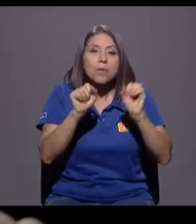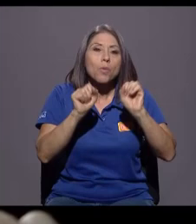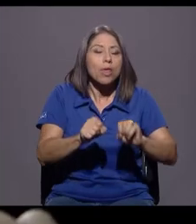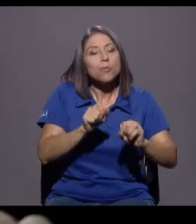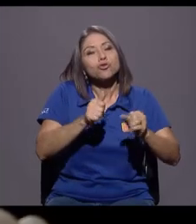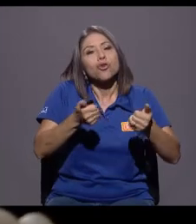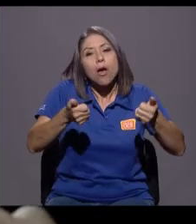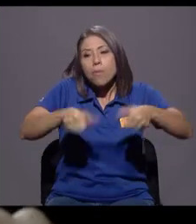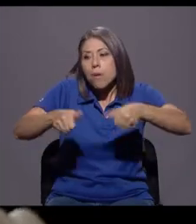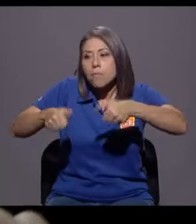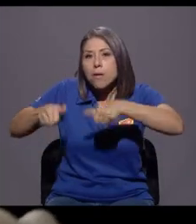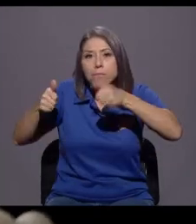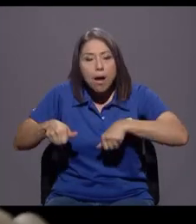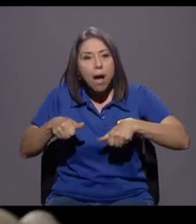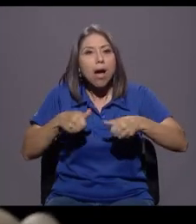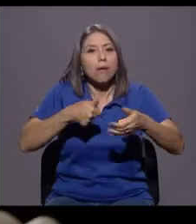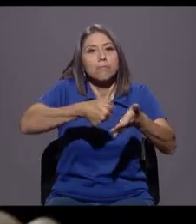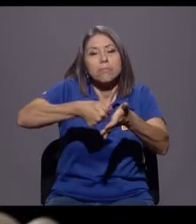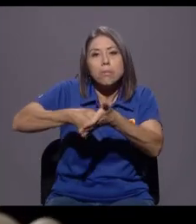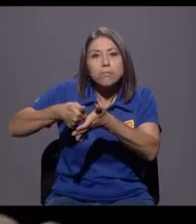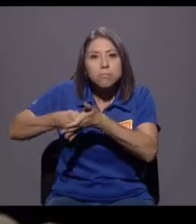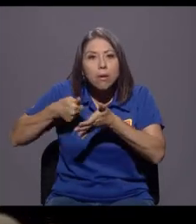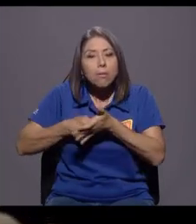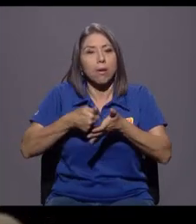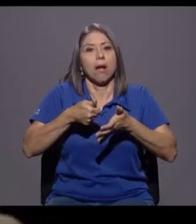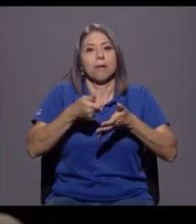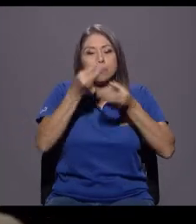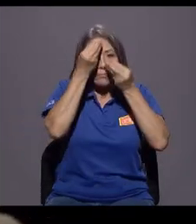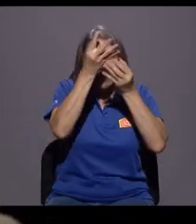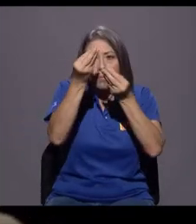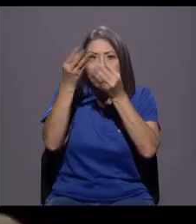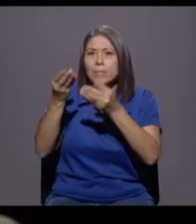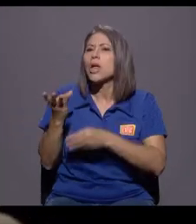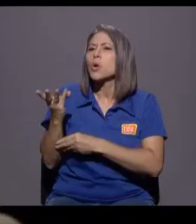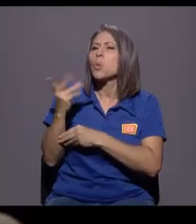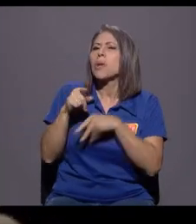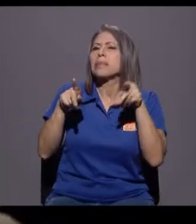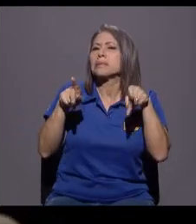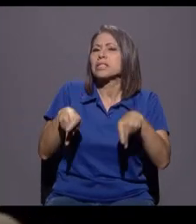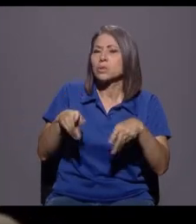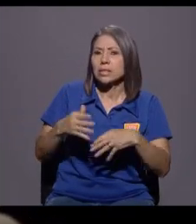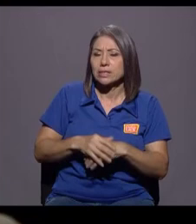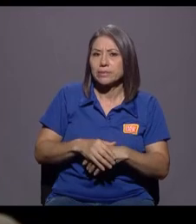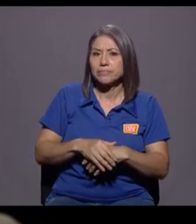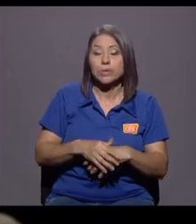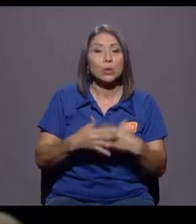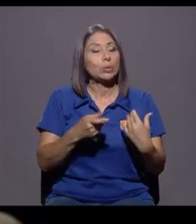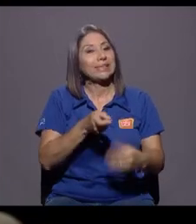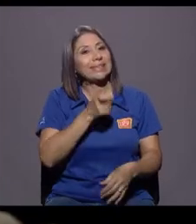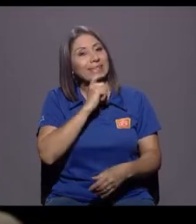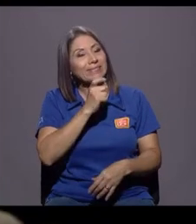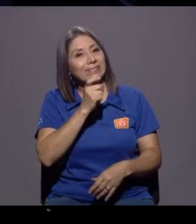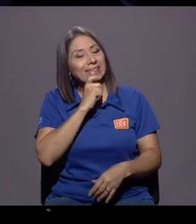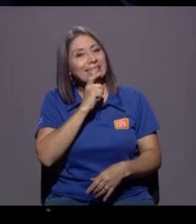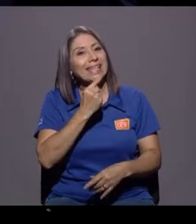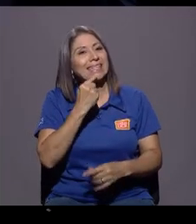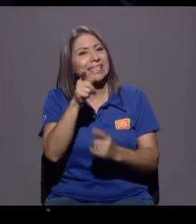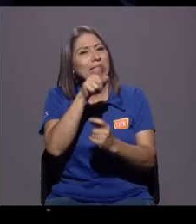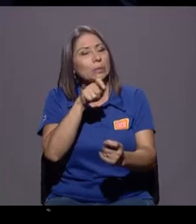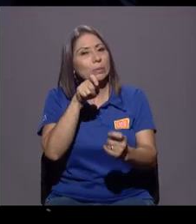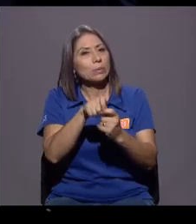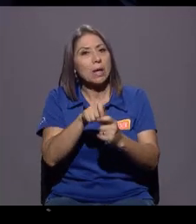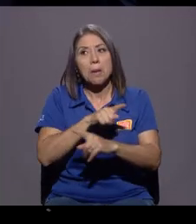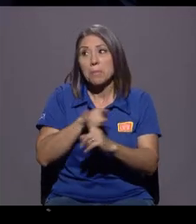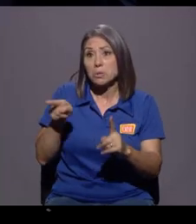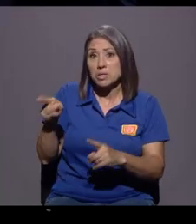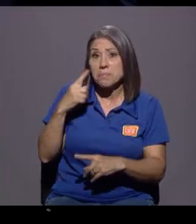votaciones, a partir de eso ahí se tiran los comunicados. ¿Qué les parece? ¿Cuántas personas? ¿Qué Es muy difícil decir cuántas pero cuando usted me